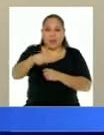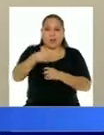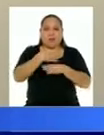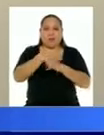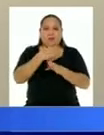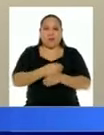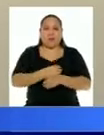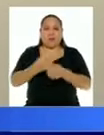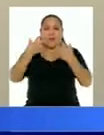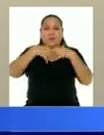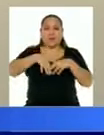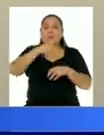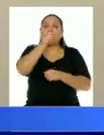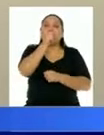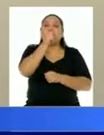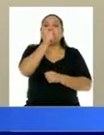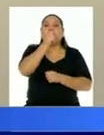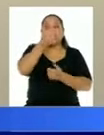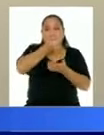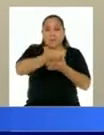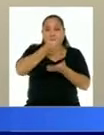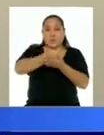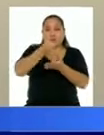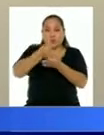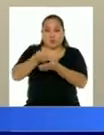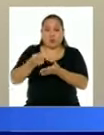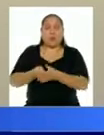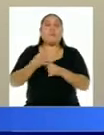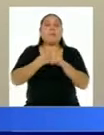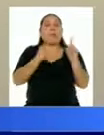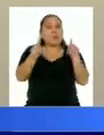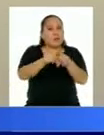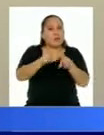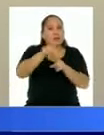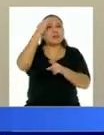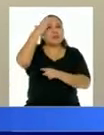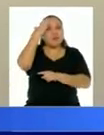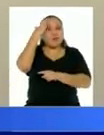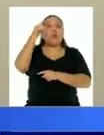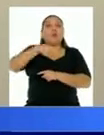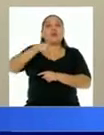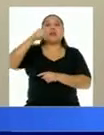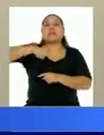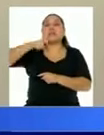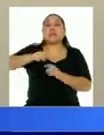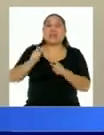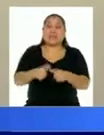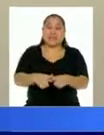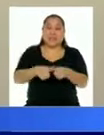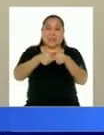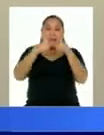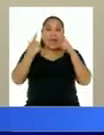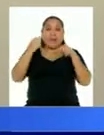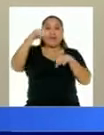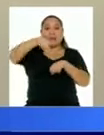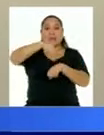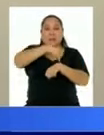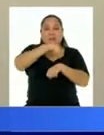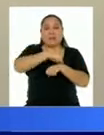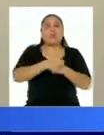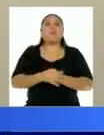privado de pensiones. Sin embargo, también somos conscientes de que la necesidad es muy grande en estos momentos